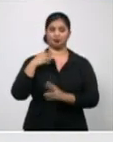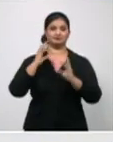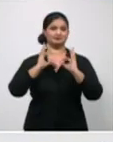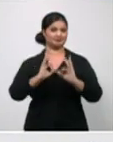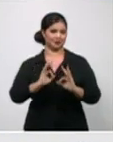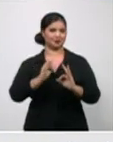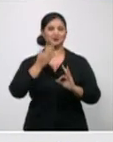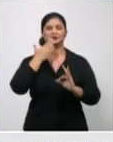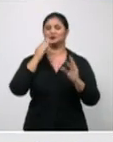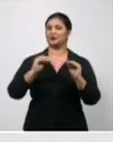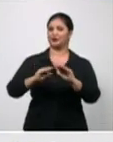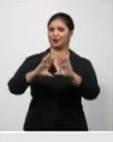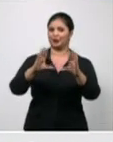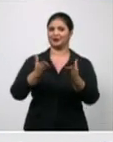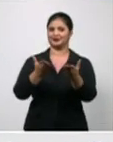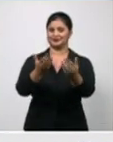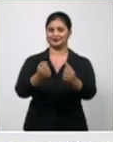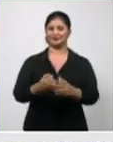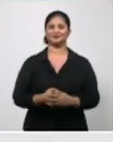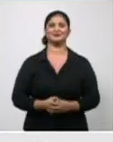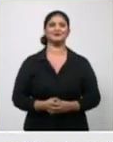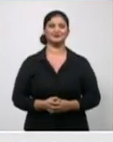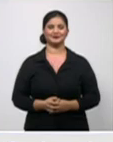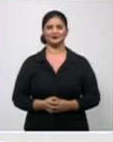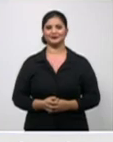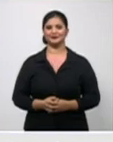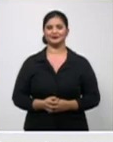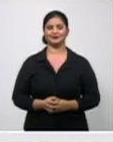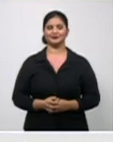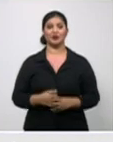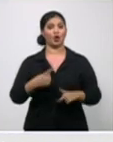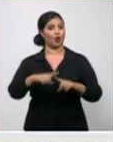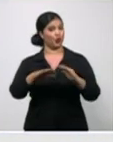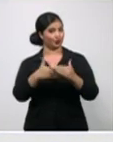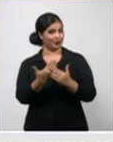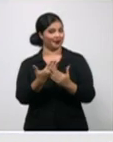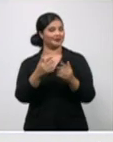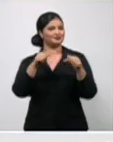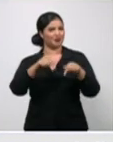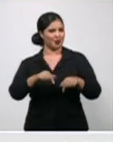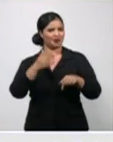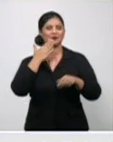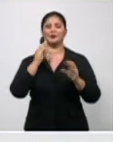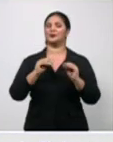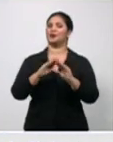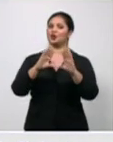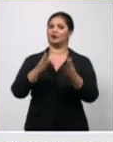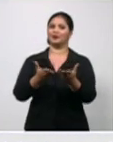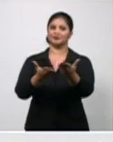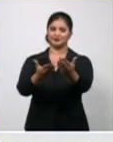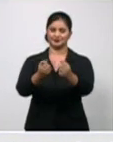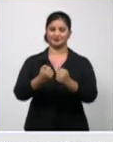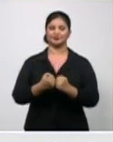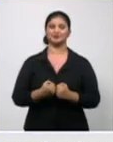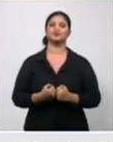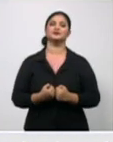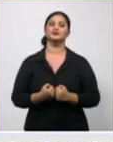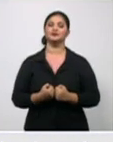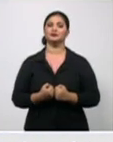del Ministerio de Salud Pública. Bienvenido, doctor. Otra jornada. Muy buenos días. Muy buenos días, Isel, a ti y a todo el equipo que